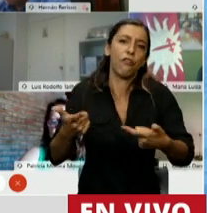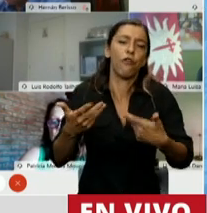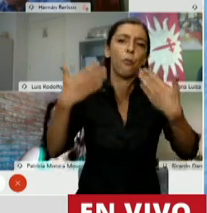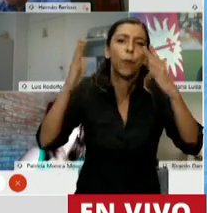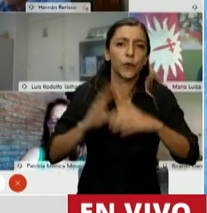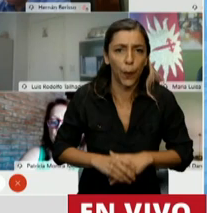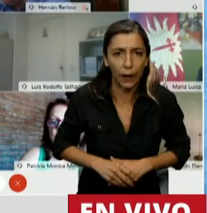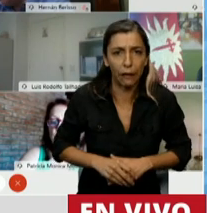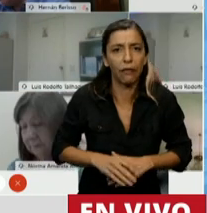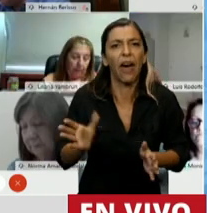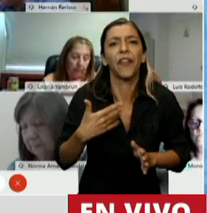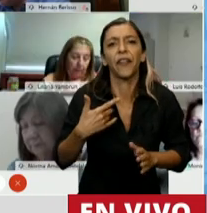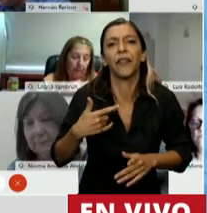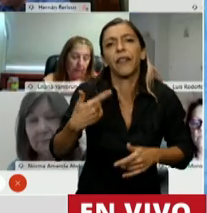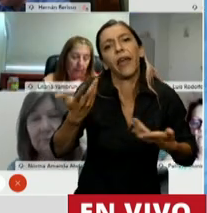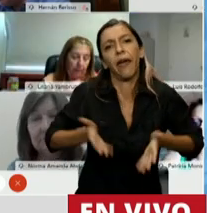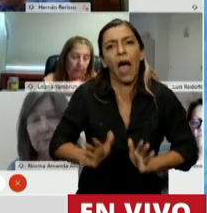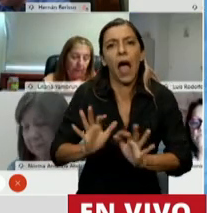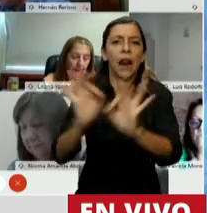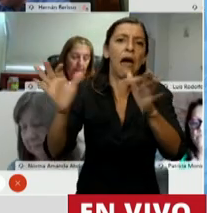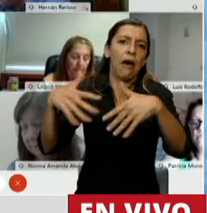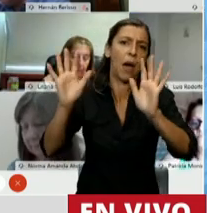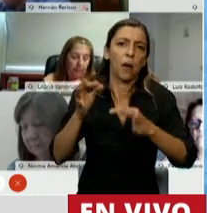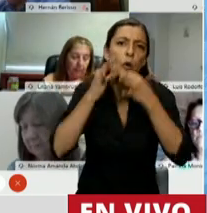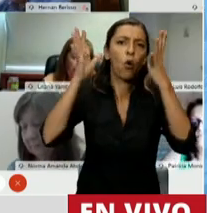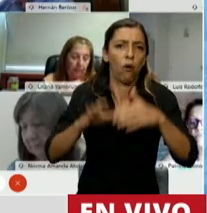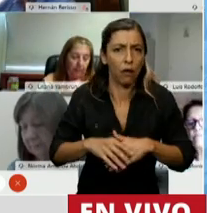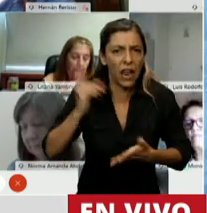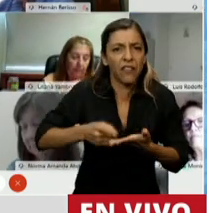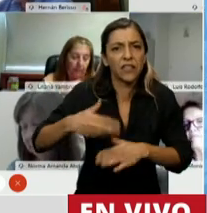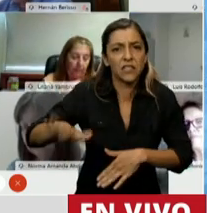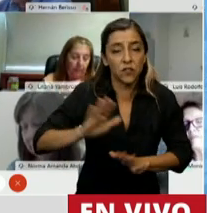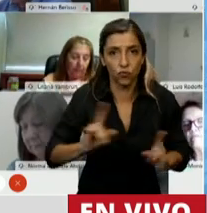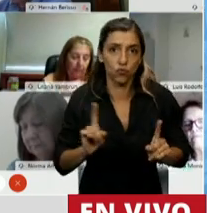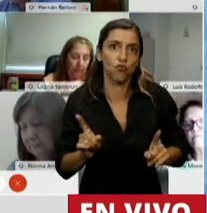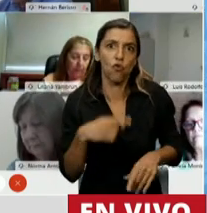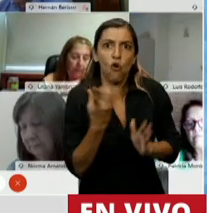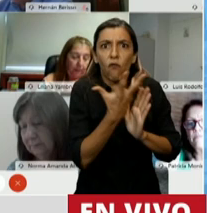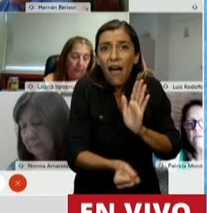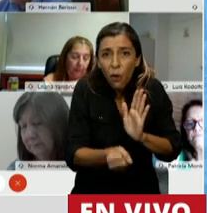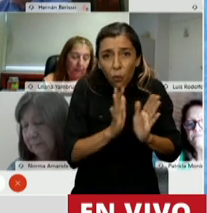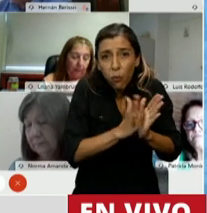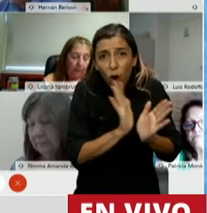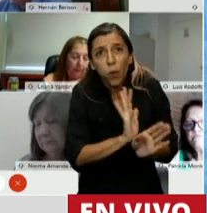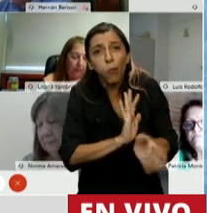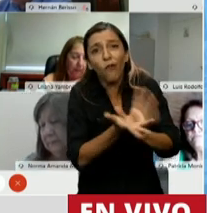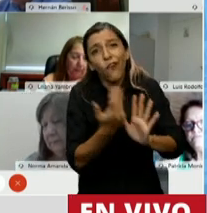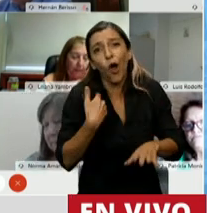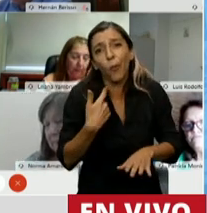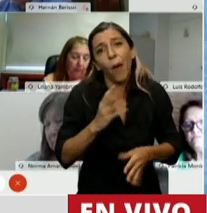Es impugnable, redondamente repugnante y perverso que se apele al aborto como método anticonceptivo.